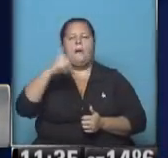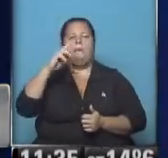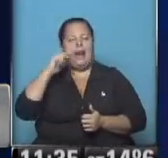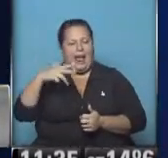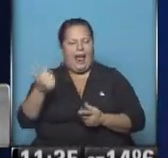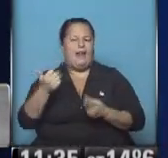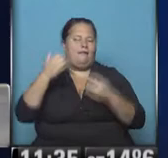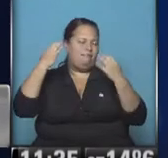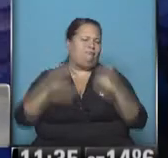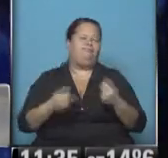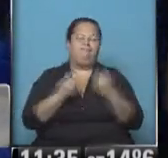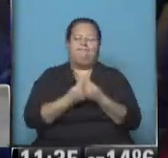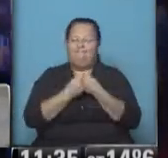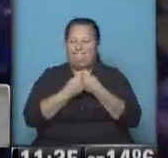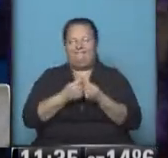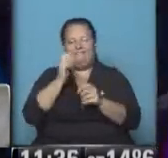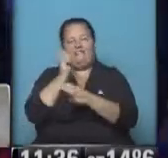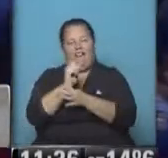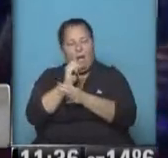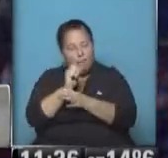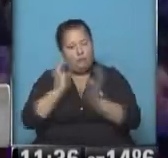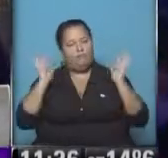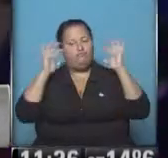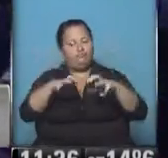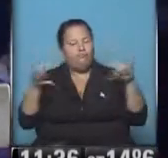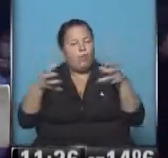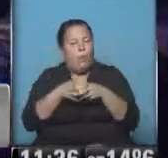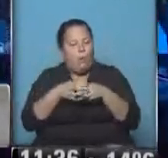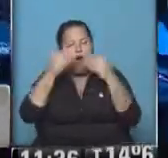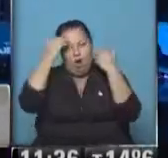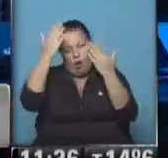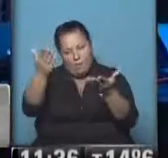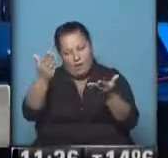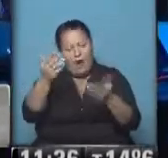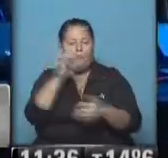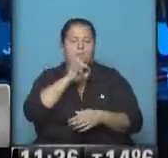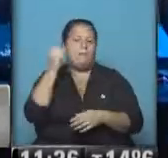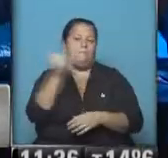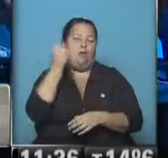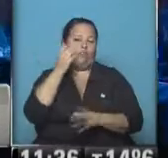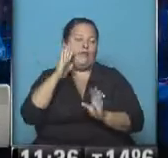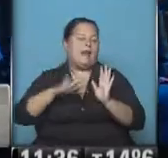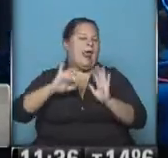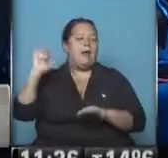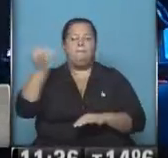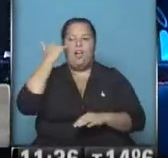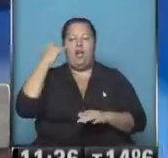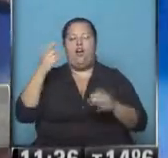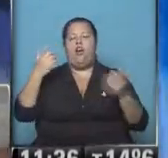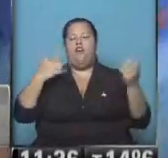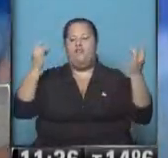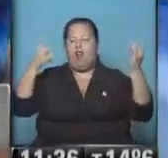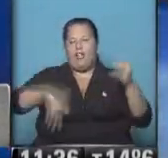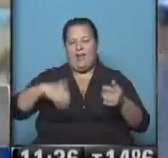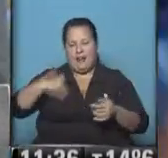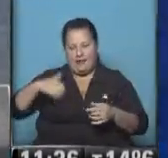En fin, gran cantidad de artistas que se unieron para homenajear a una de las más grandes o tal vez las más grandes folcloristas de la historia